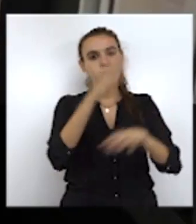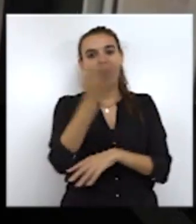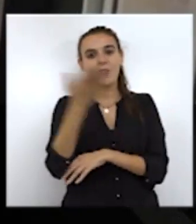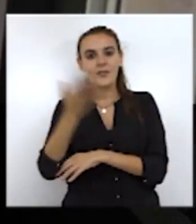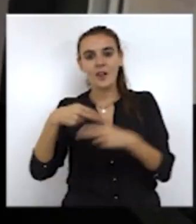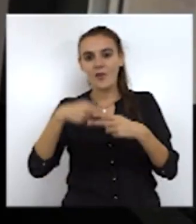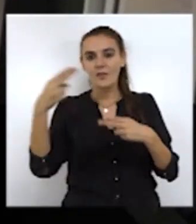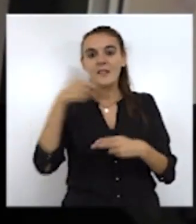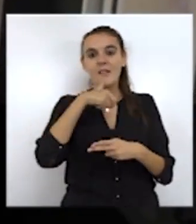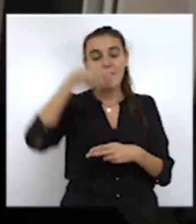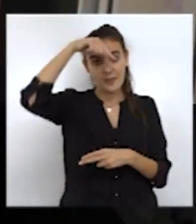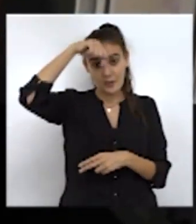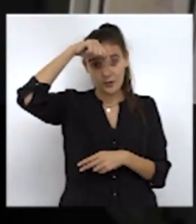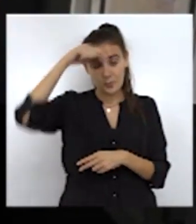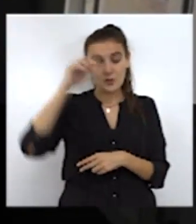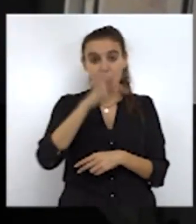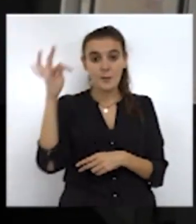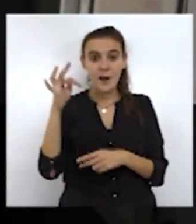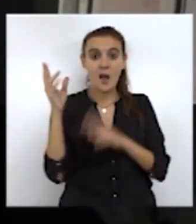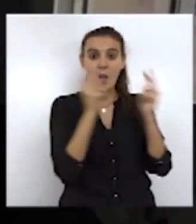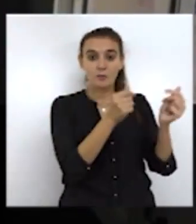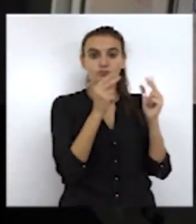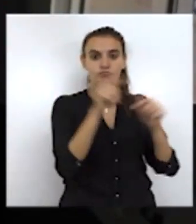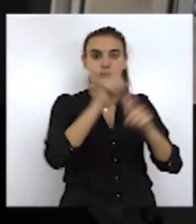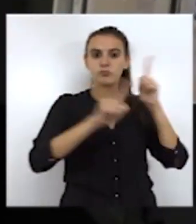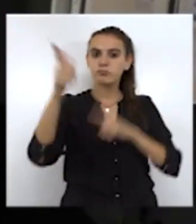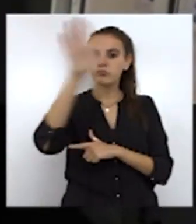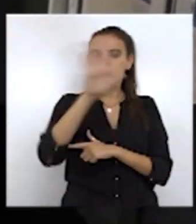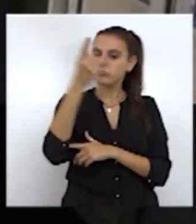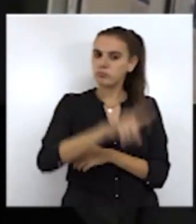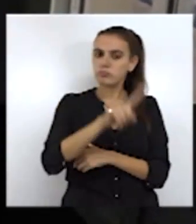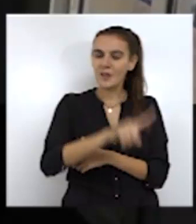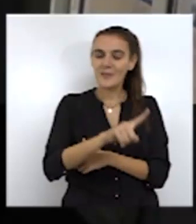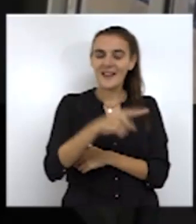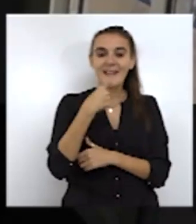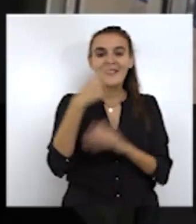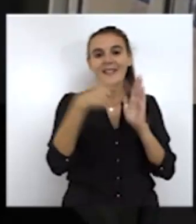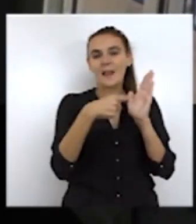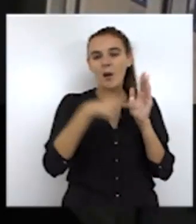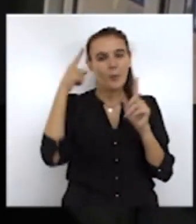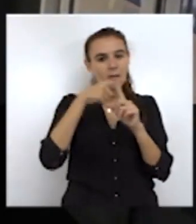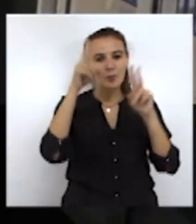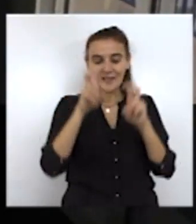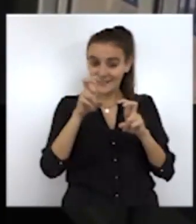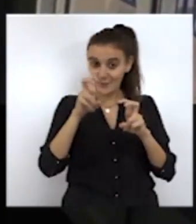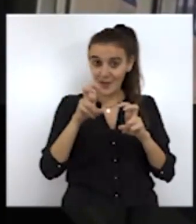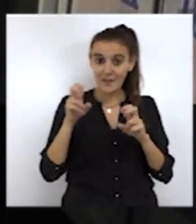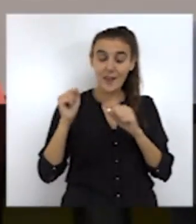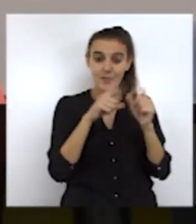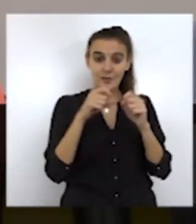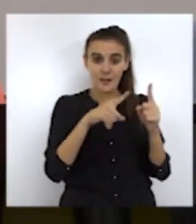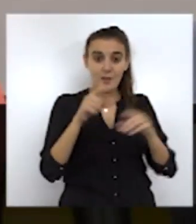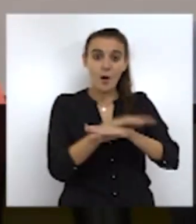afectan a las fronteras de Ceuta y Melilla y a sus salidas hacia la península. Ha destacado también que uno de los objetivos en materia de inmigración